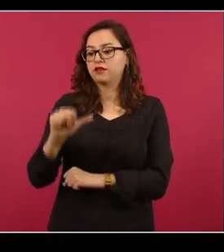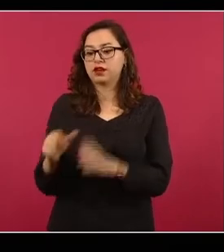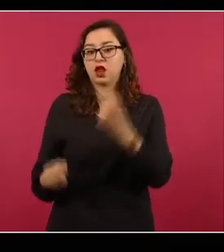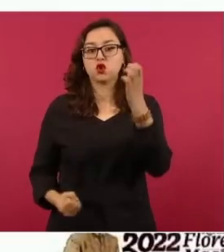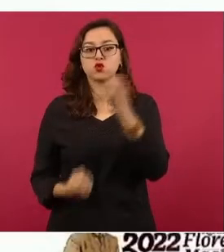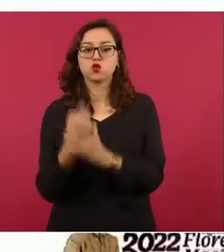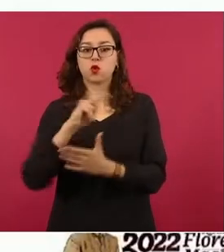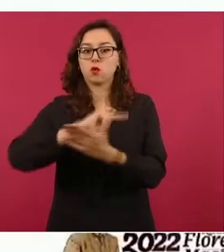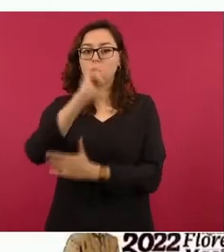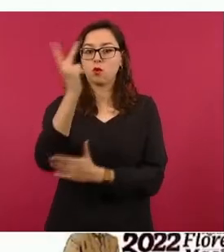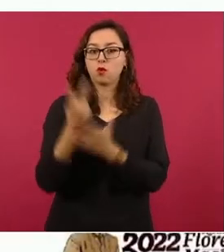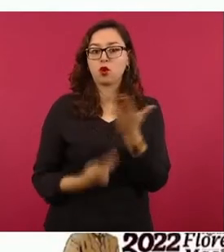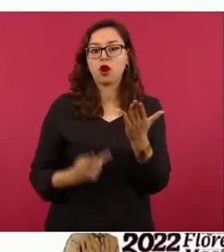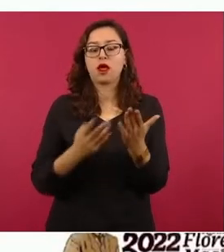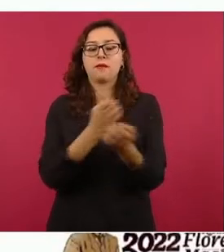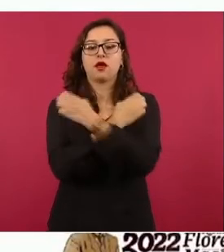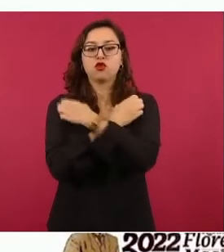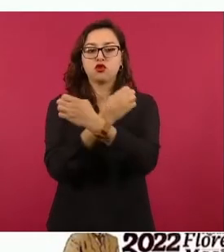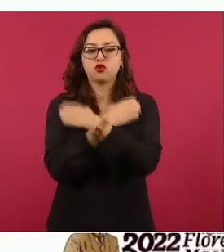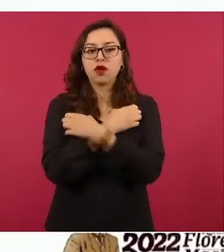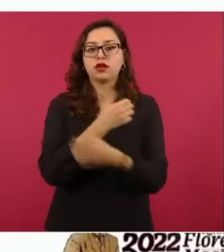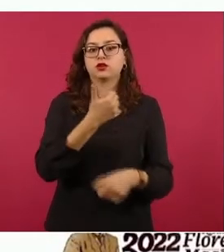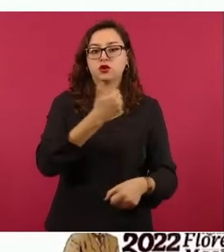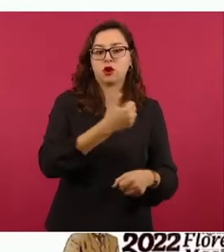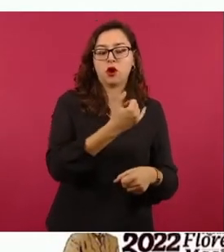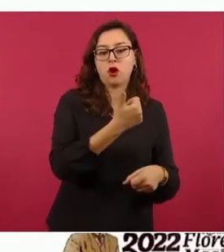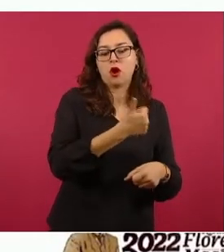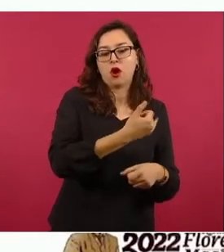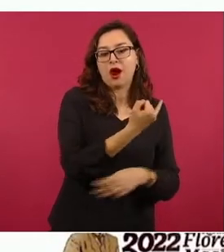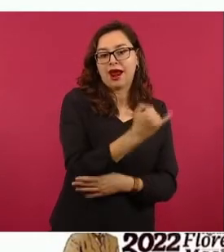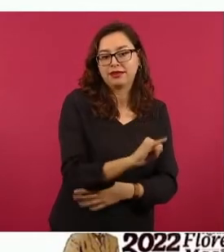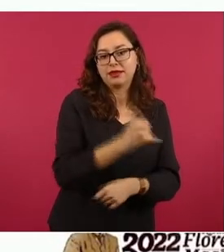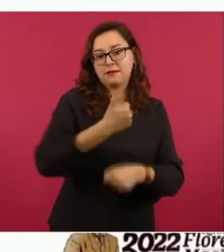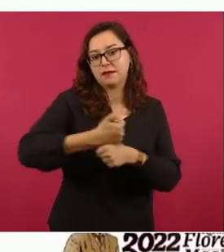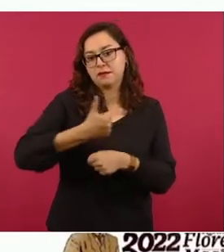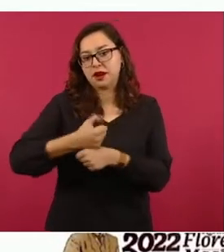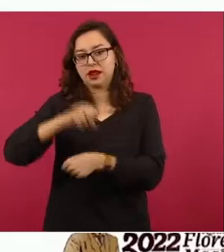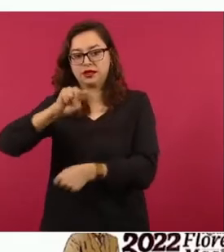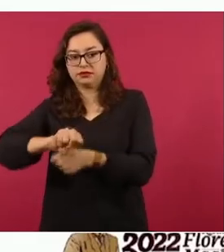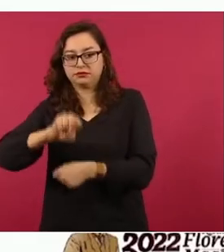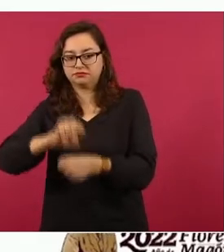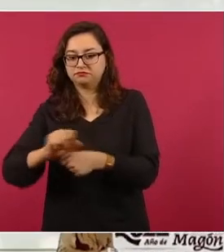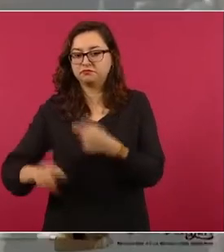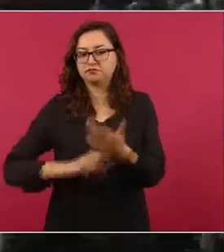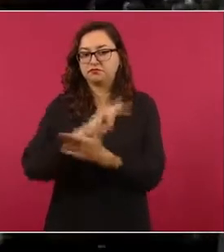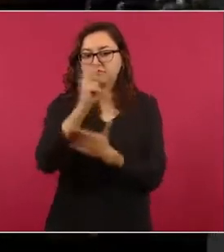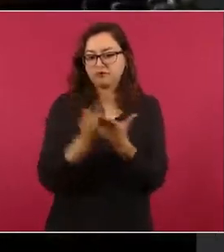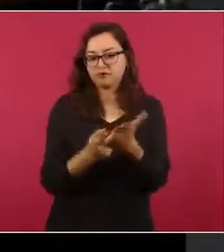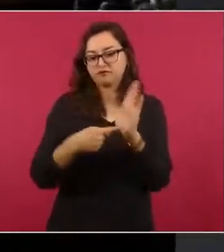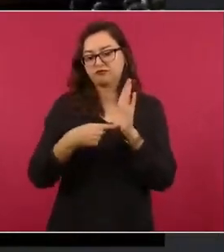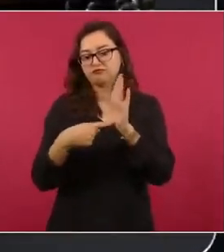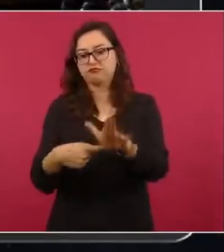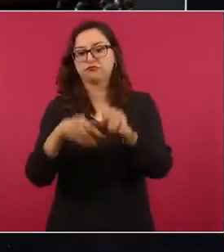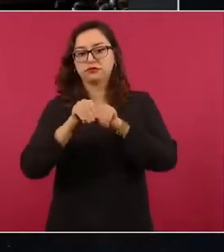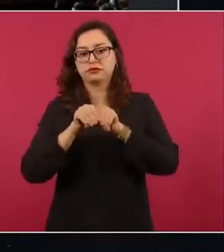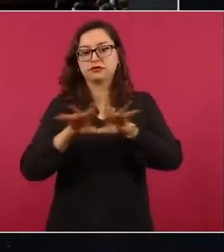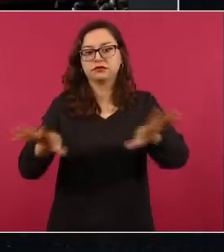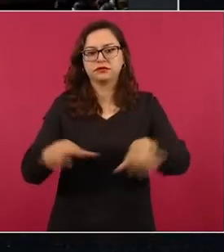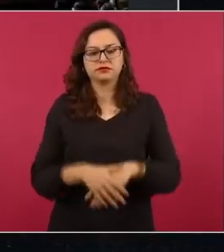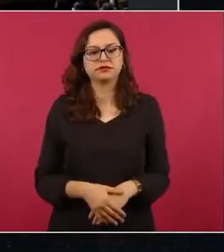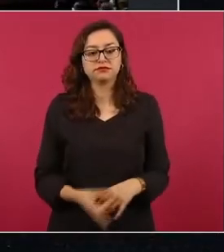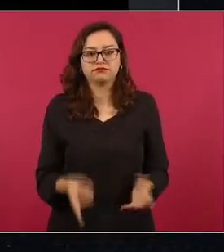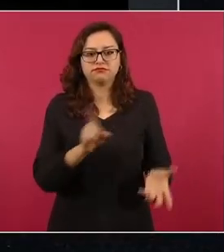Estudios para Educación Preescolar, Primaria y Secundaria en redes sociales y medios de comunicación, surgió una campaña de